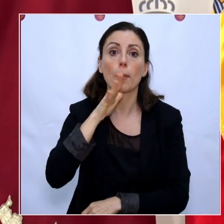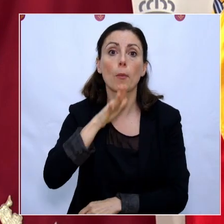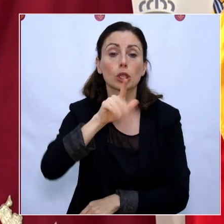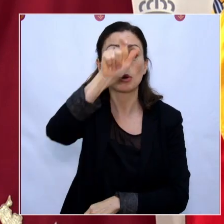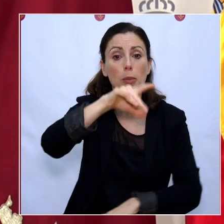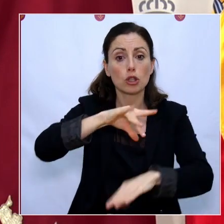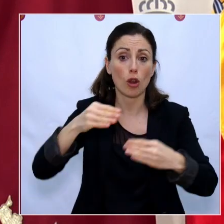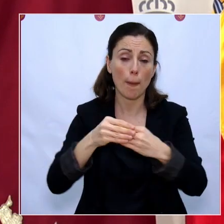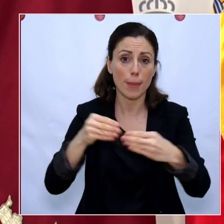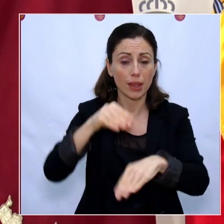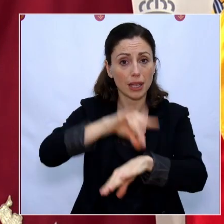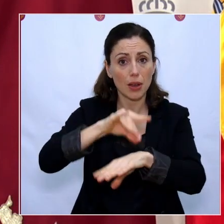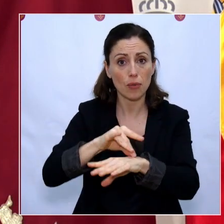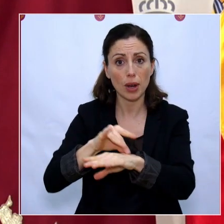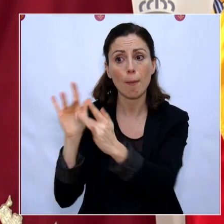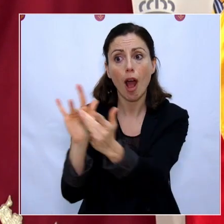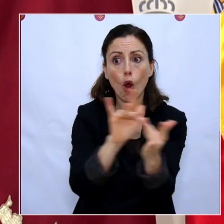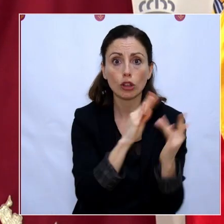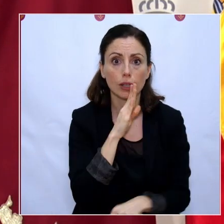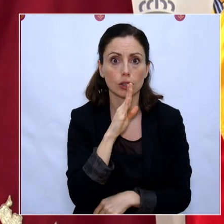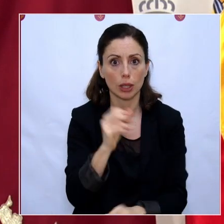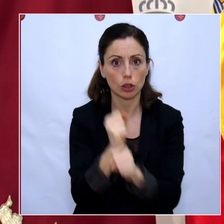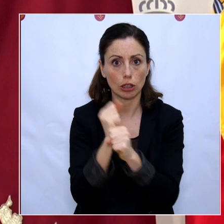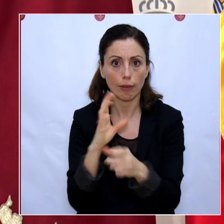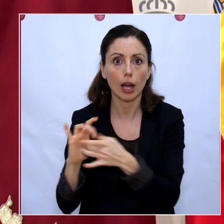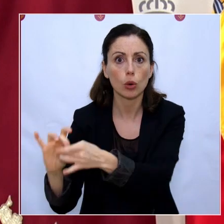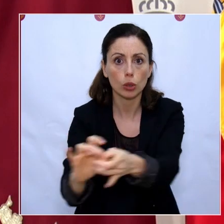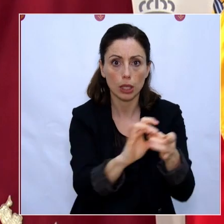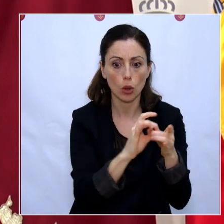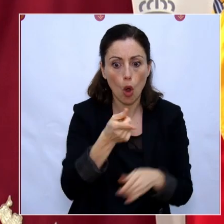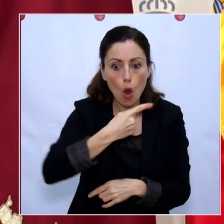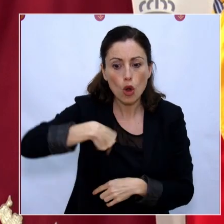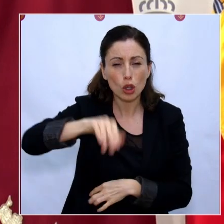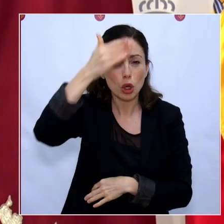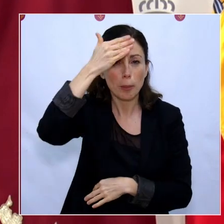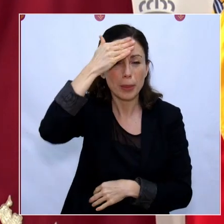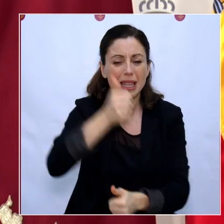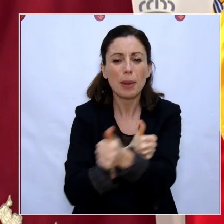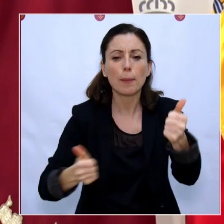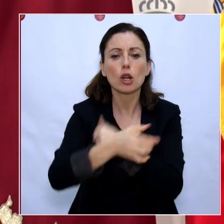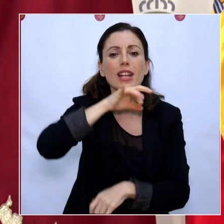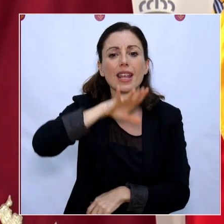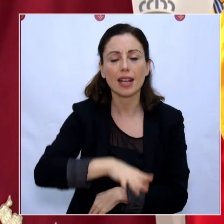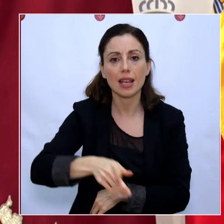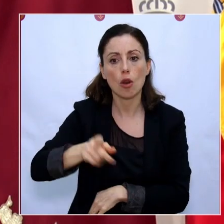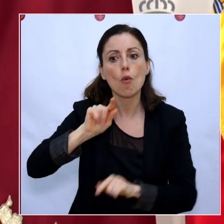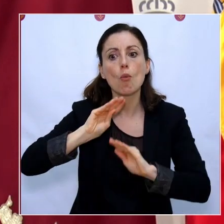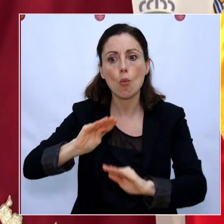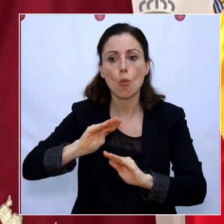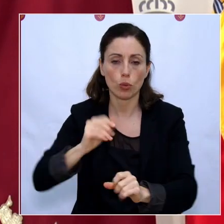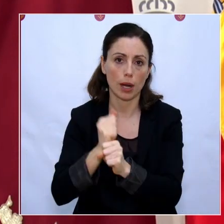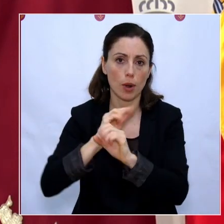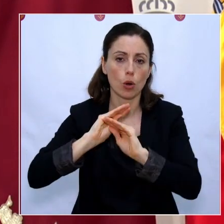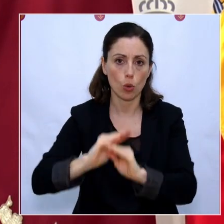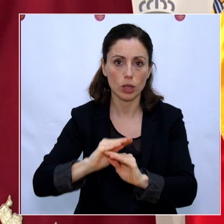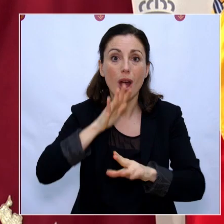Quiero que sepáis que sois la primera de nuestras preocupaciones. Lo más importante del trabajo que llevamos a cabo en estos momentos